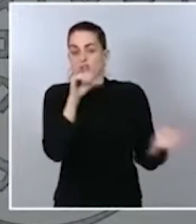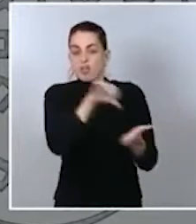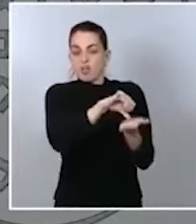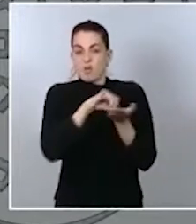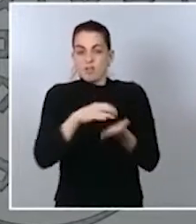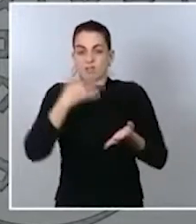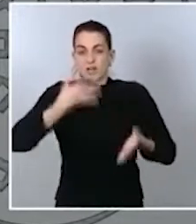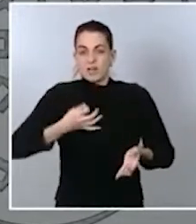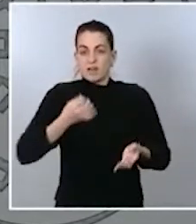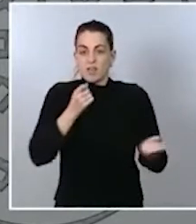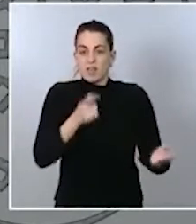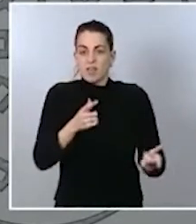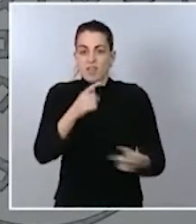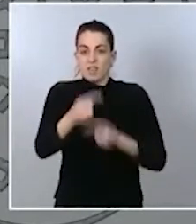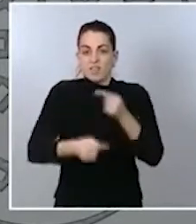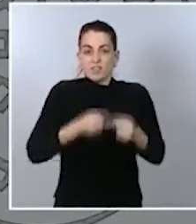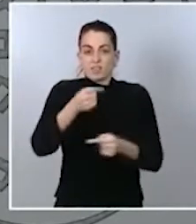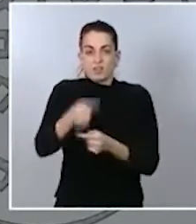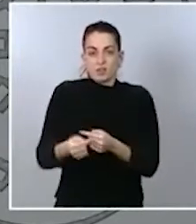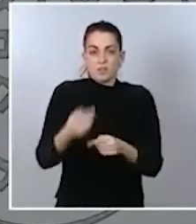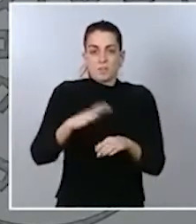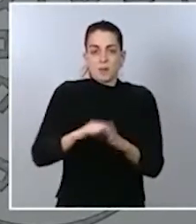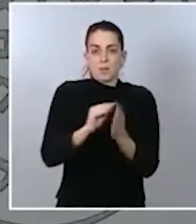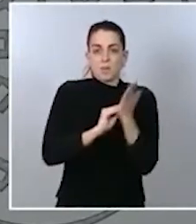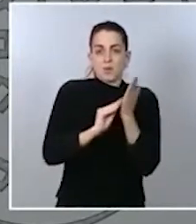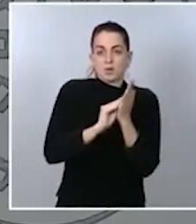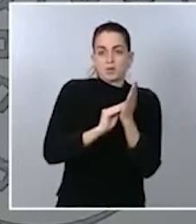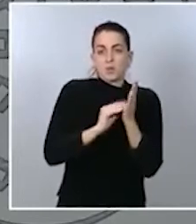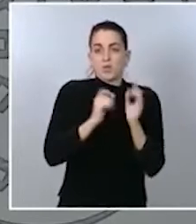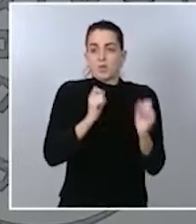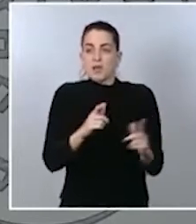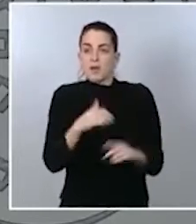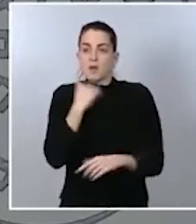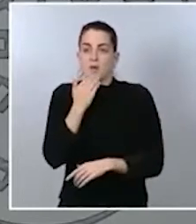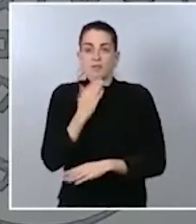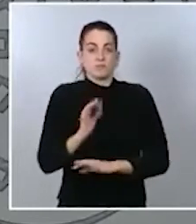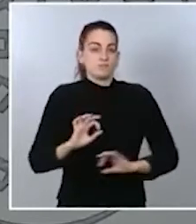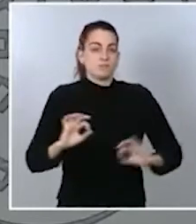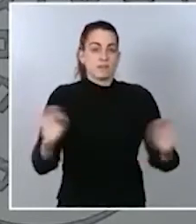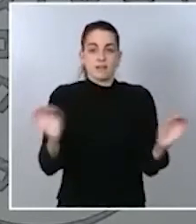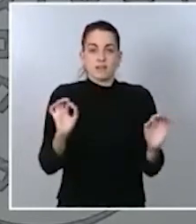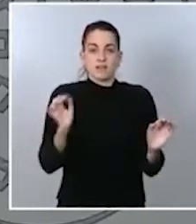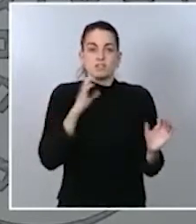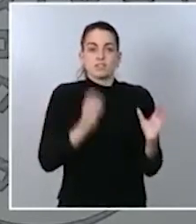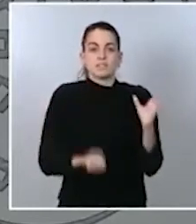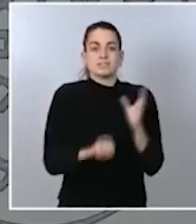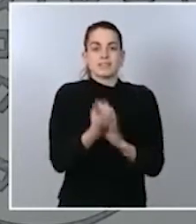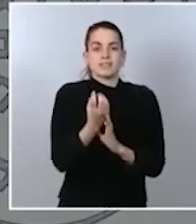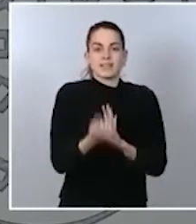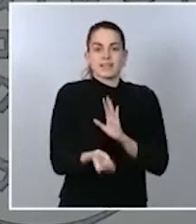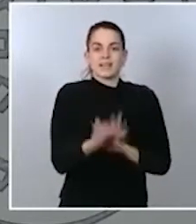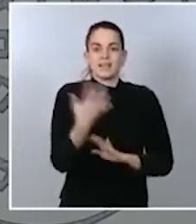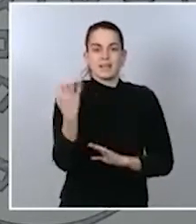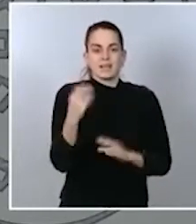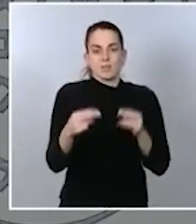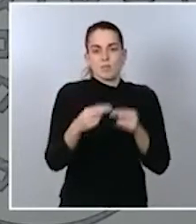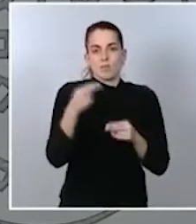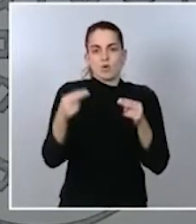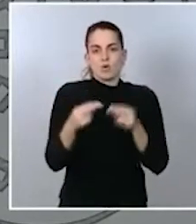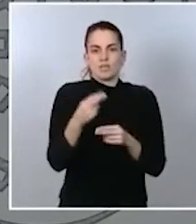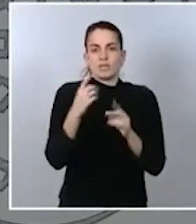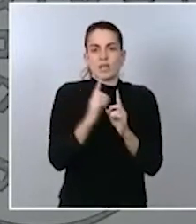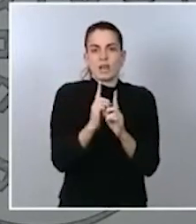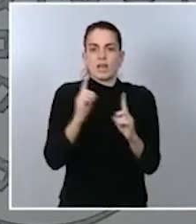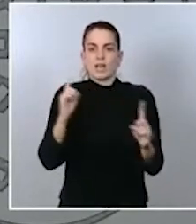día a día de su quehacer y, por tanto, también provocando alejamiento de la política siendo conscientes todos de lo que ello